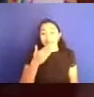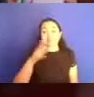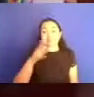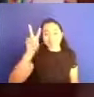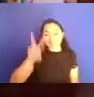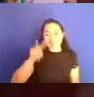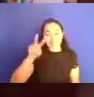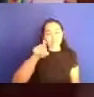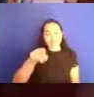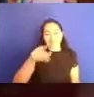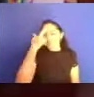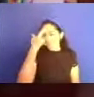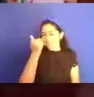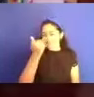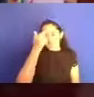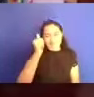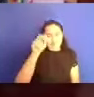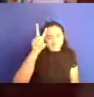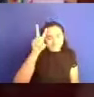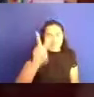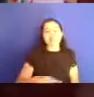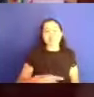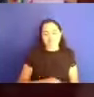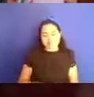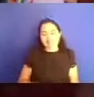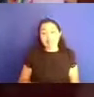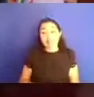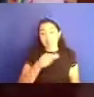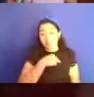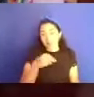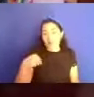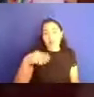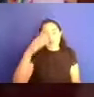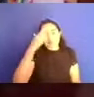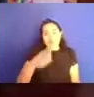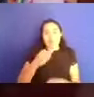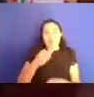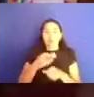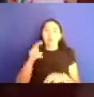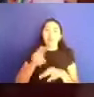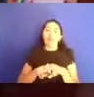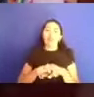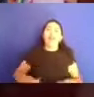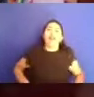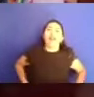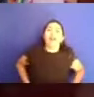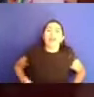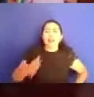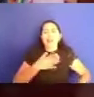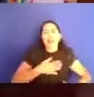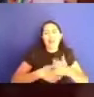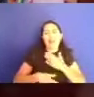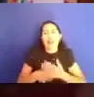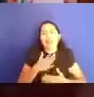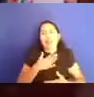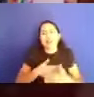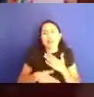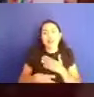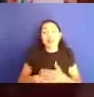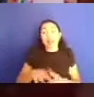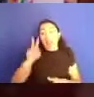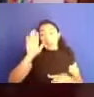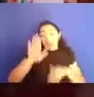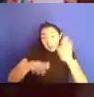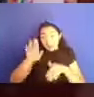toda la razón y, y sí, efectivamente, estamos sentados mucho tiempo y, y sí, lo que dice es cierto. todo el mundo sentimos que